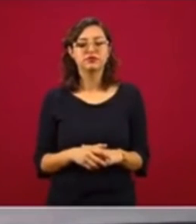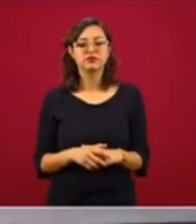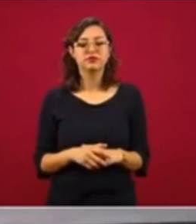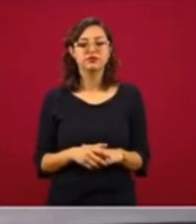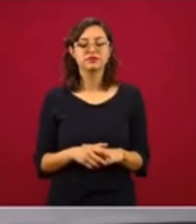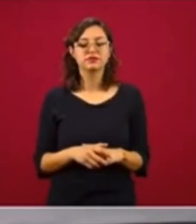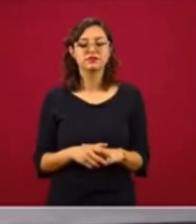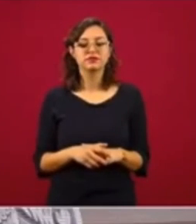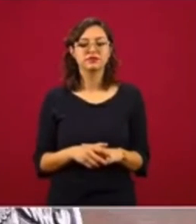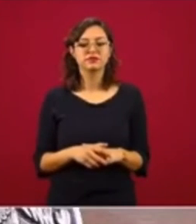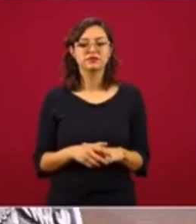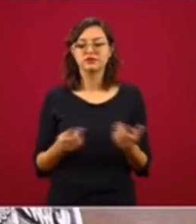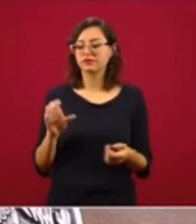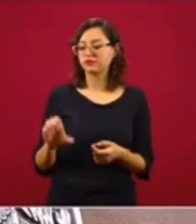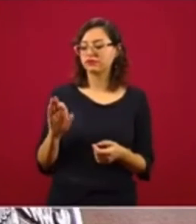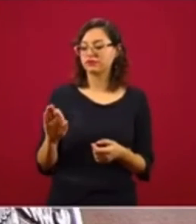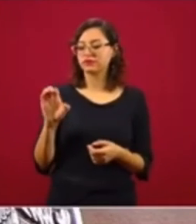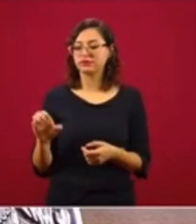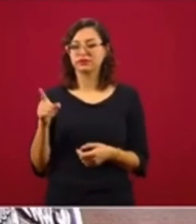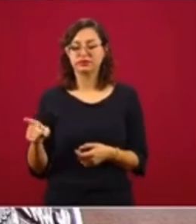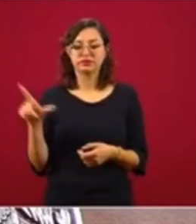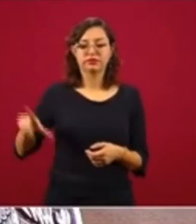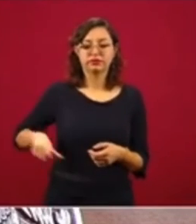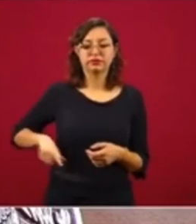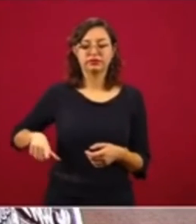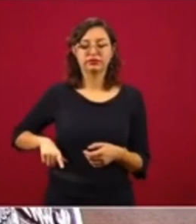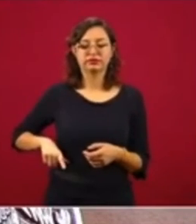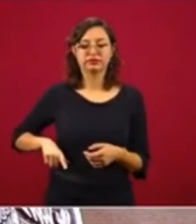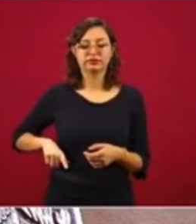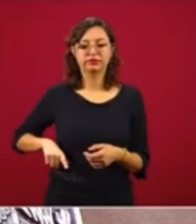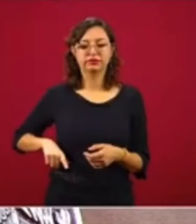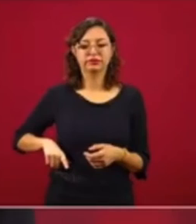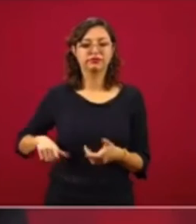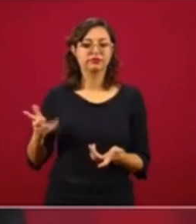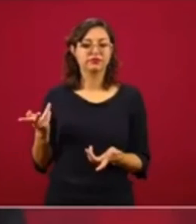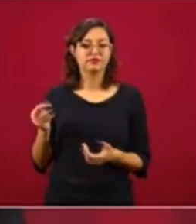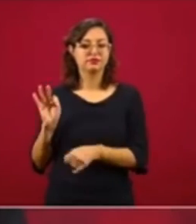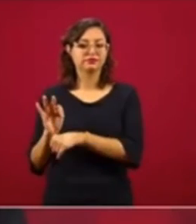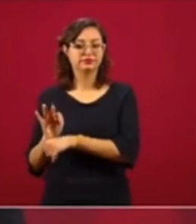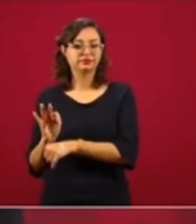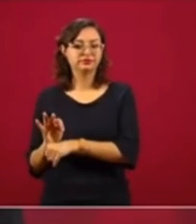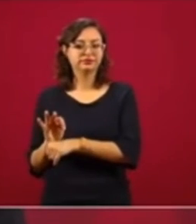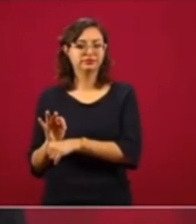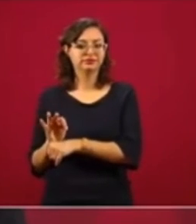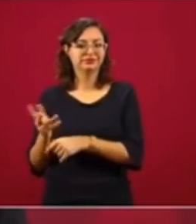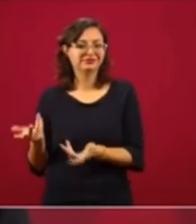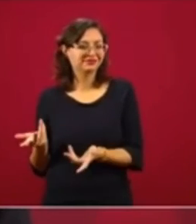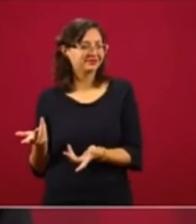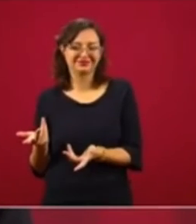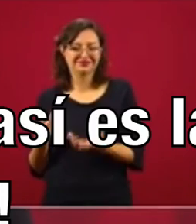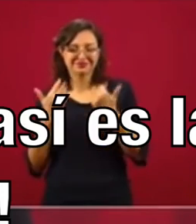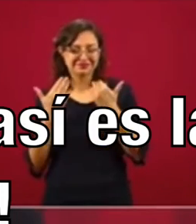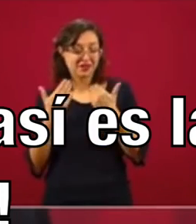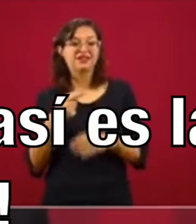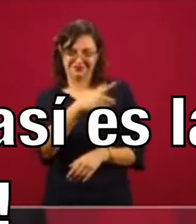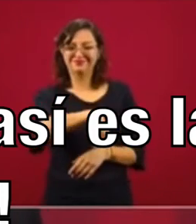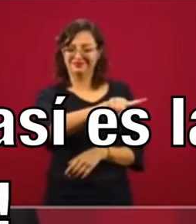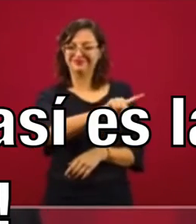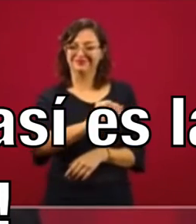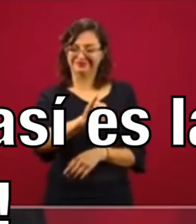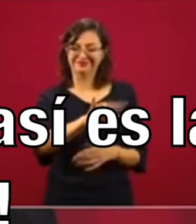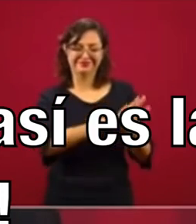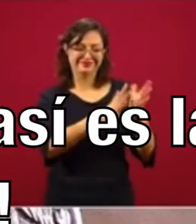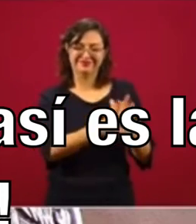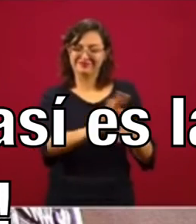preponderancia de la Comisión Federal de Electricidad o del Estado, es exactamente lo que ellos hacen. Porque ellos